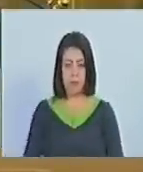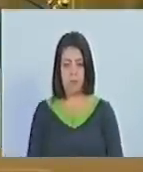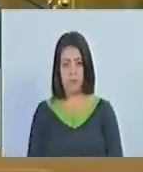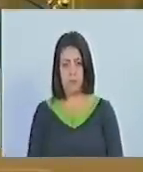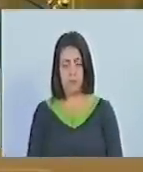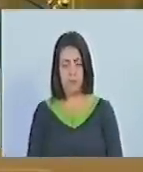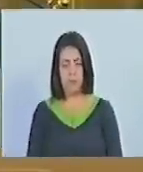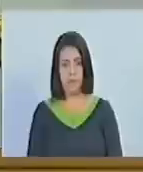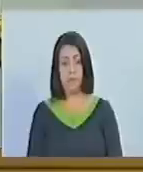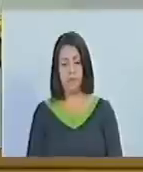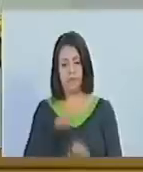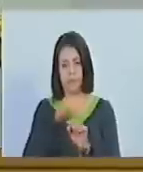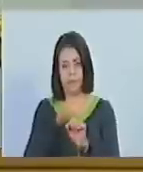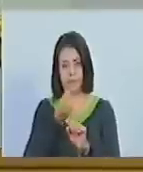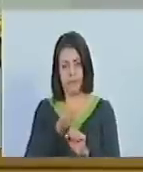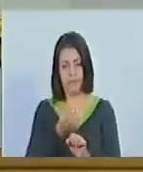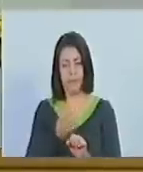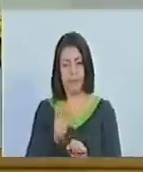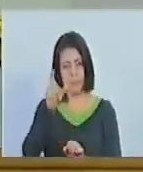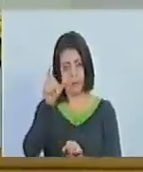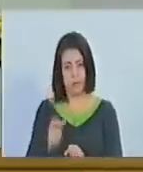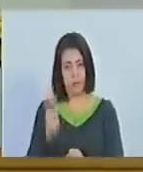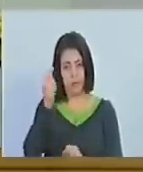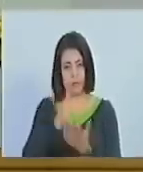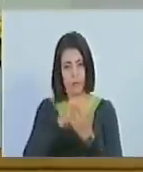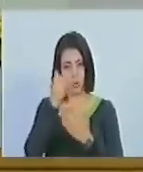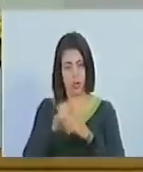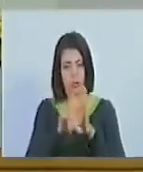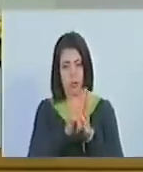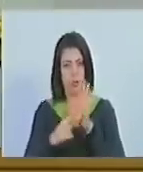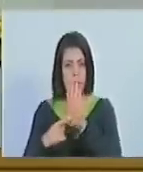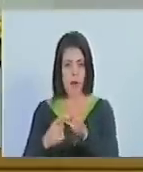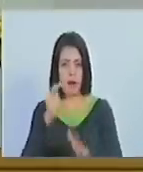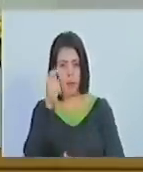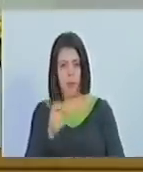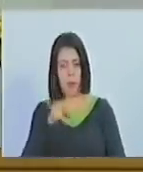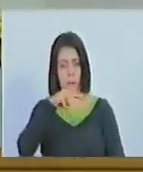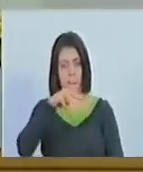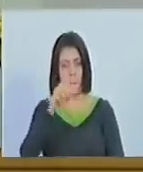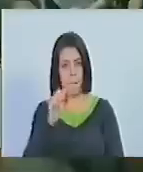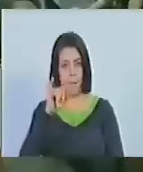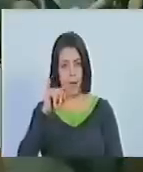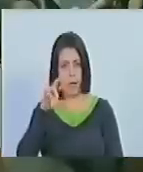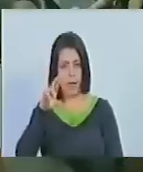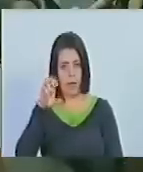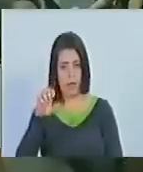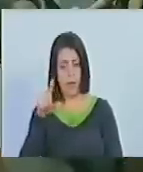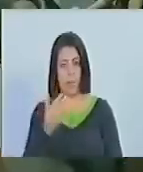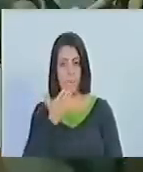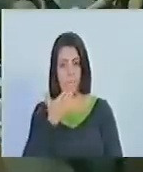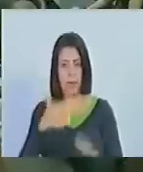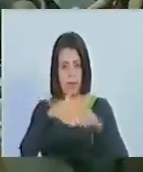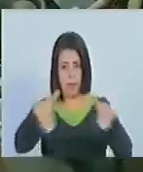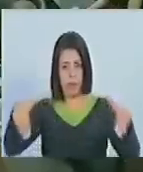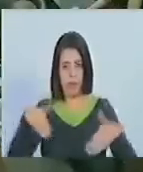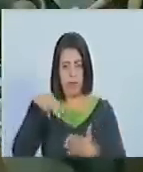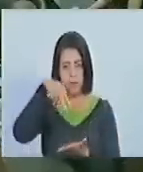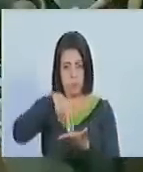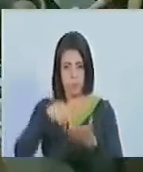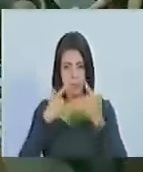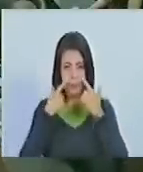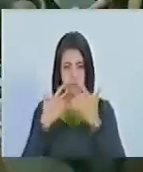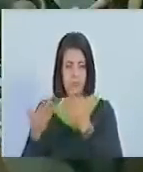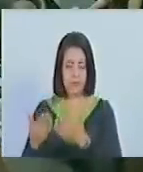voy a dejar en el derecho de palabra para que presente el proyecto de ley a la diputada Mayre Castillo solicita la tribuna de oradores se le